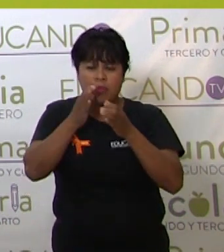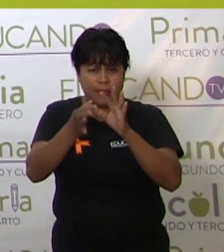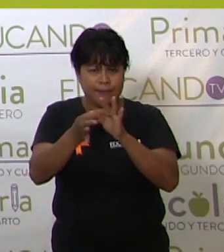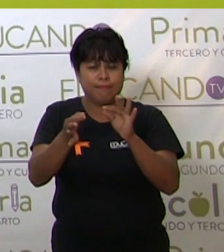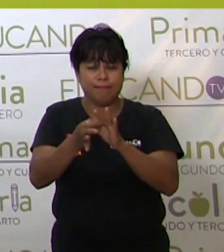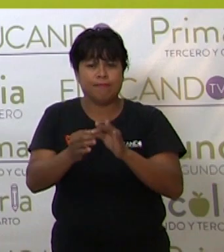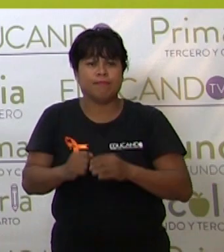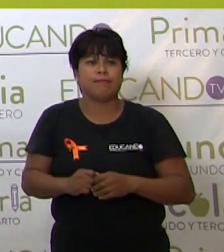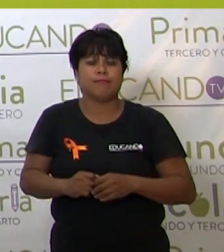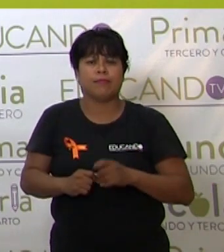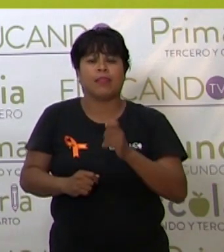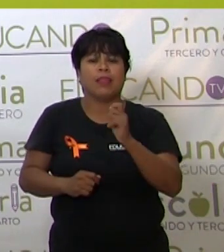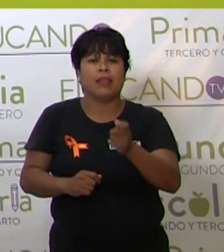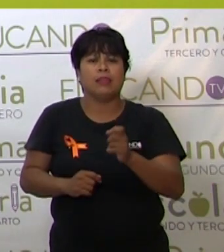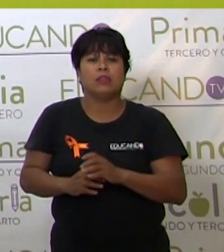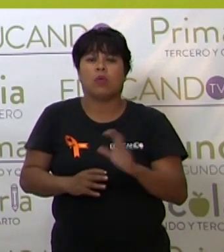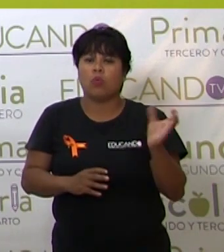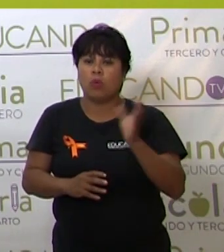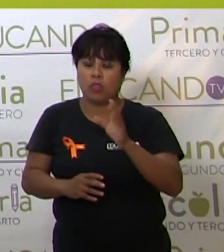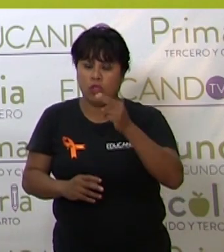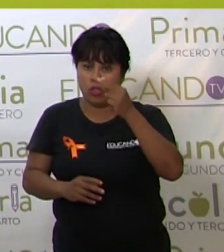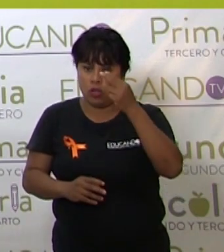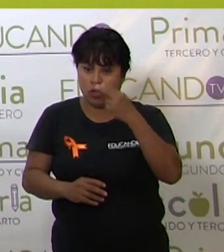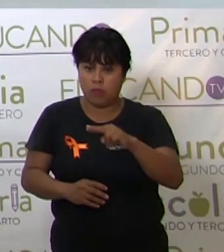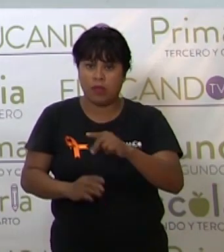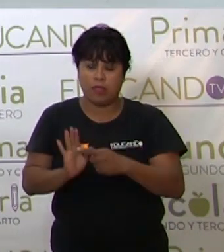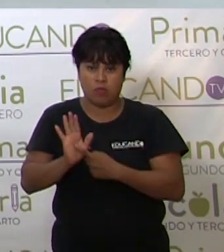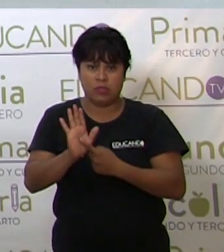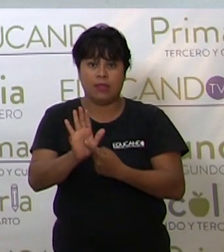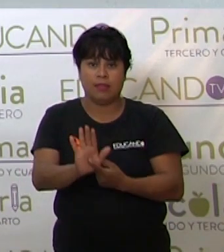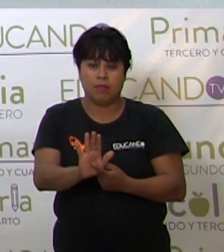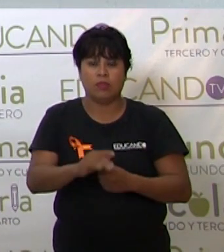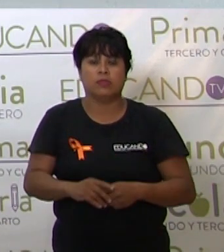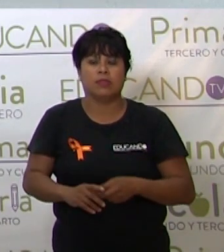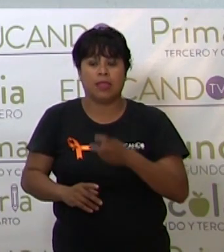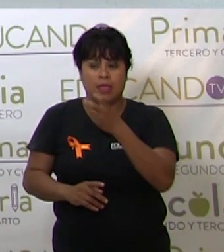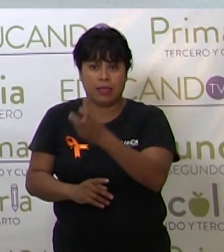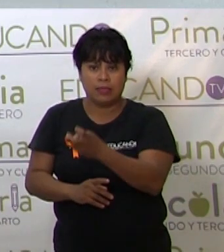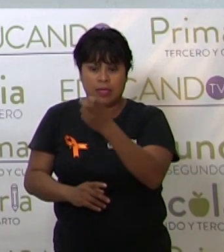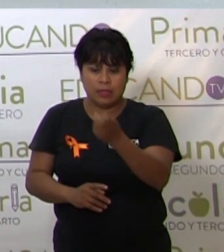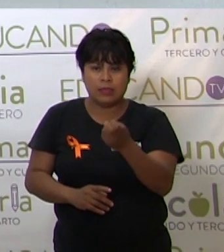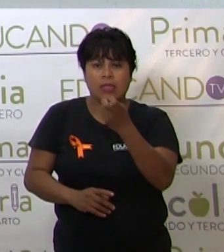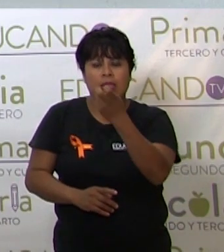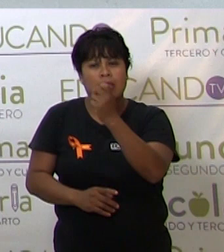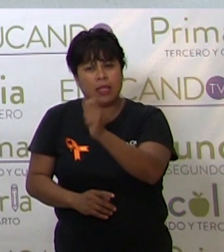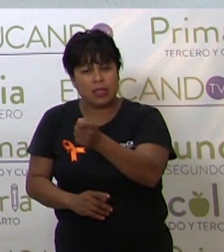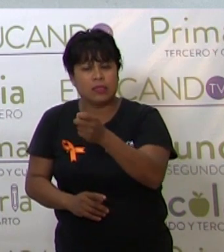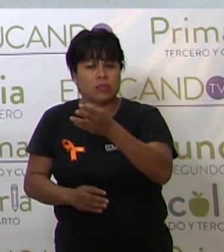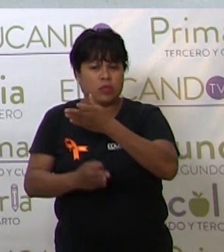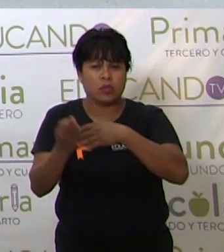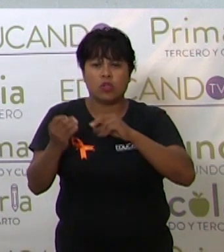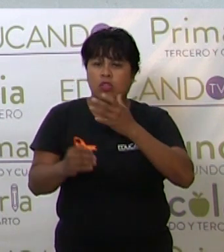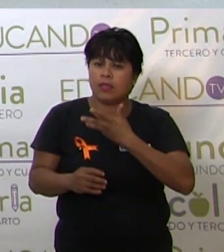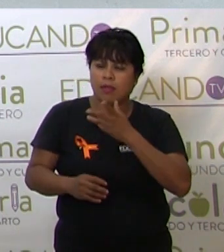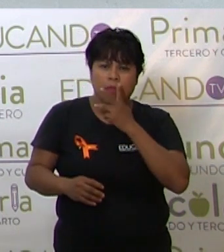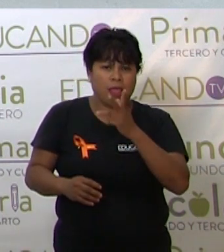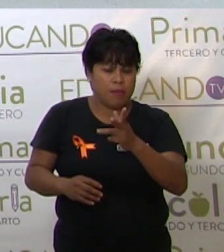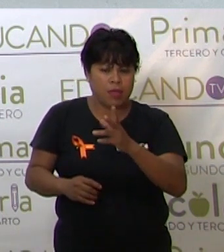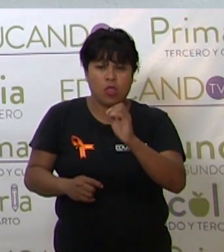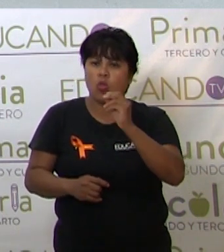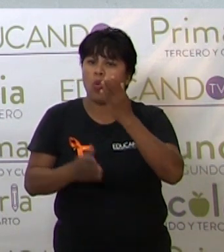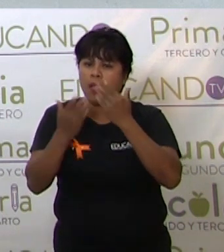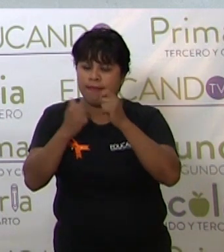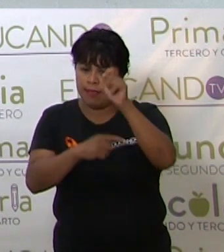cuando son pronombres demostrativos, este, esta, ese, esos no llevan palabra, no llevan